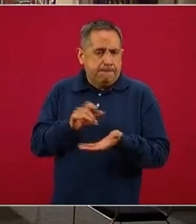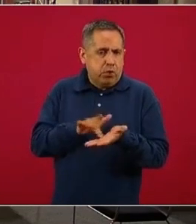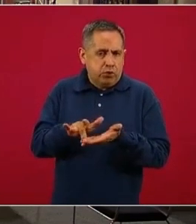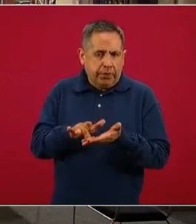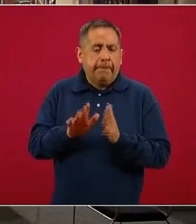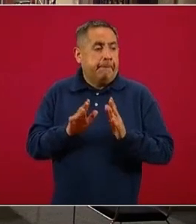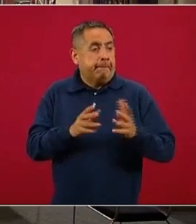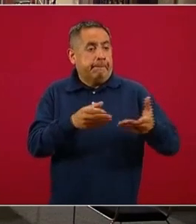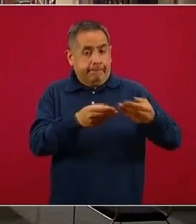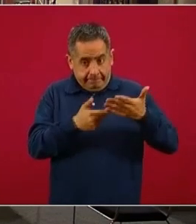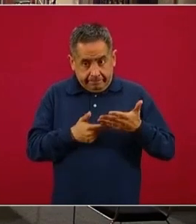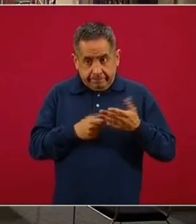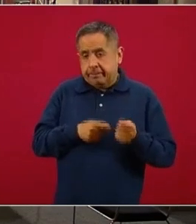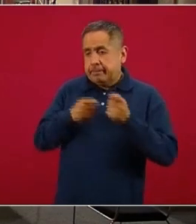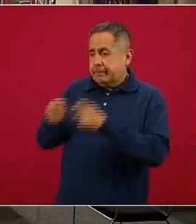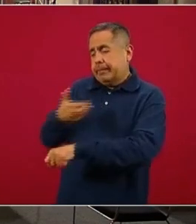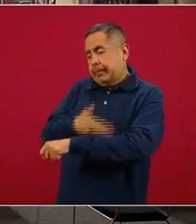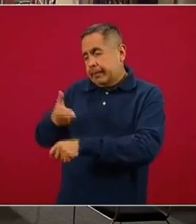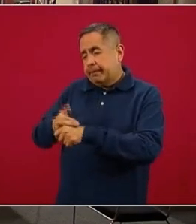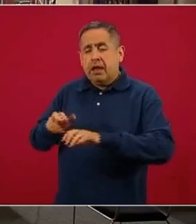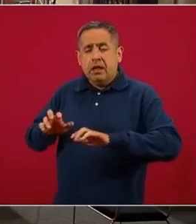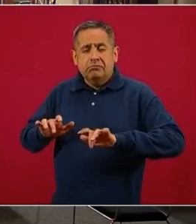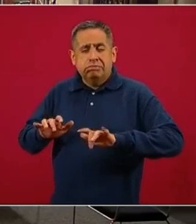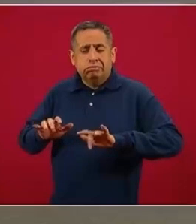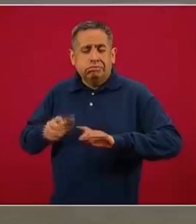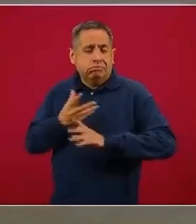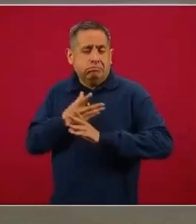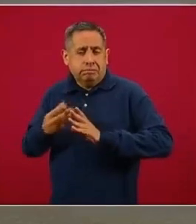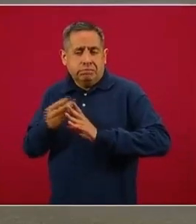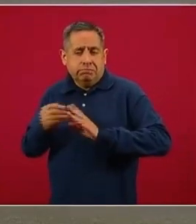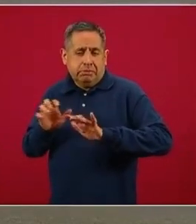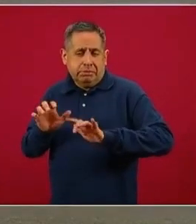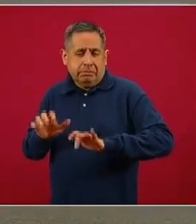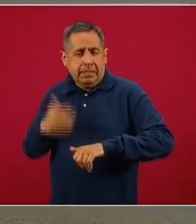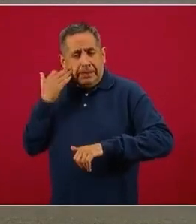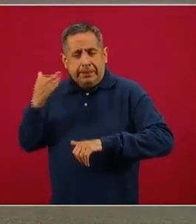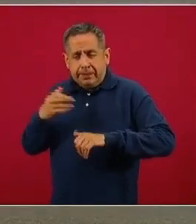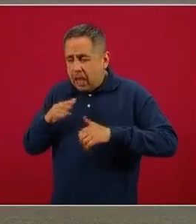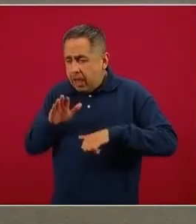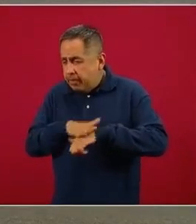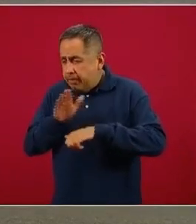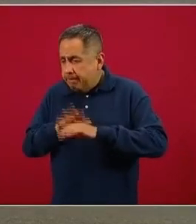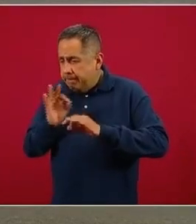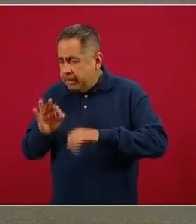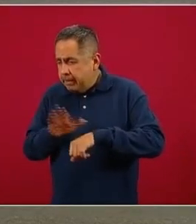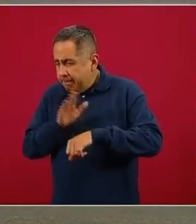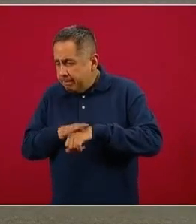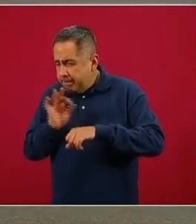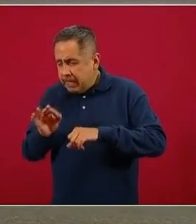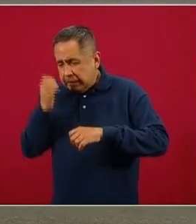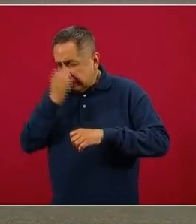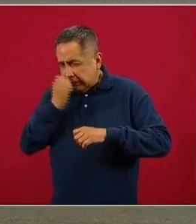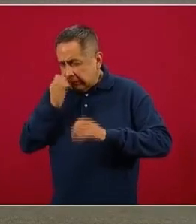empiezan a generar bases de datos que pasan varios procesos de validación, pero después hay que